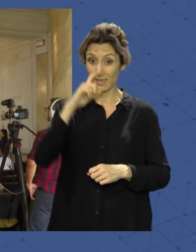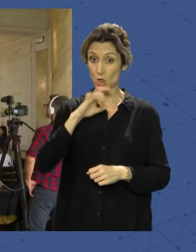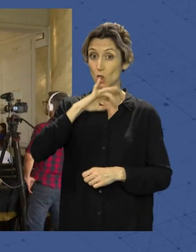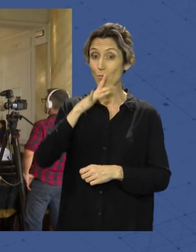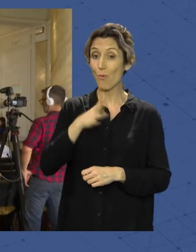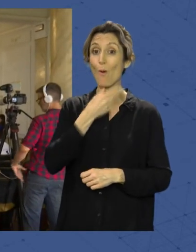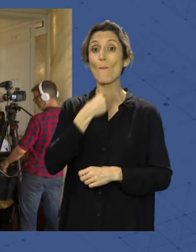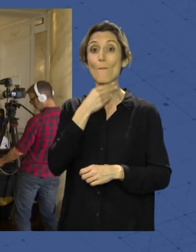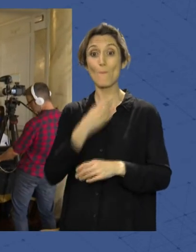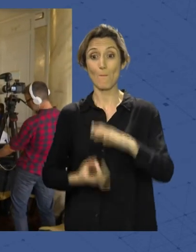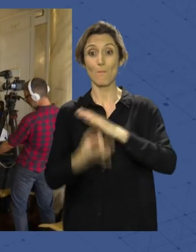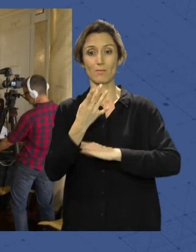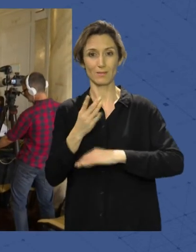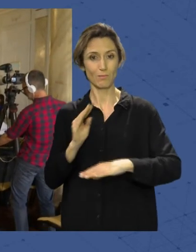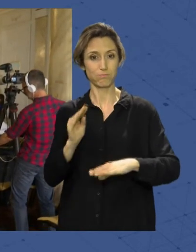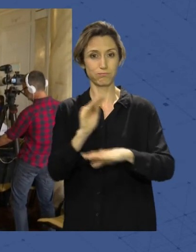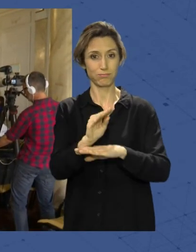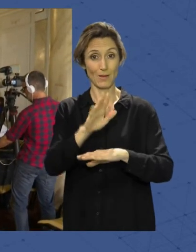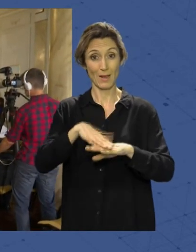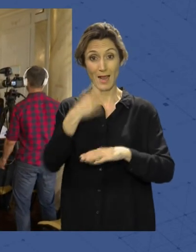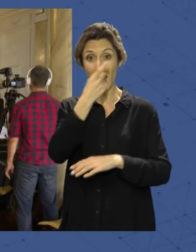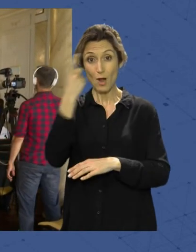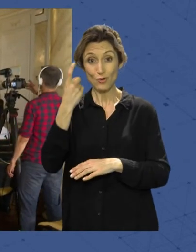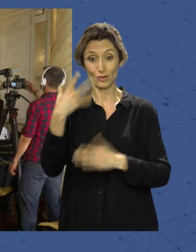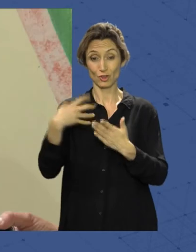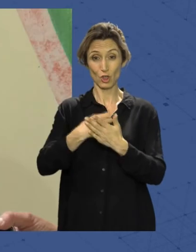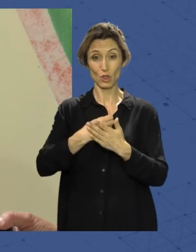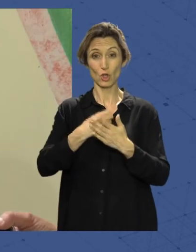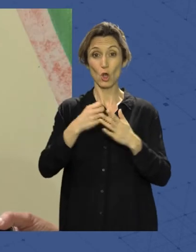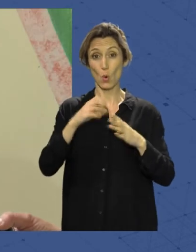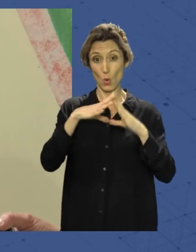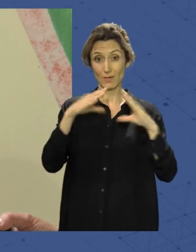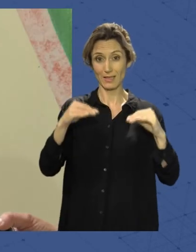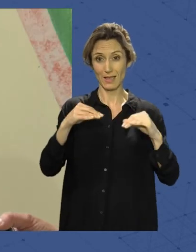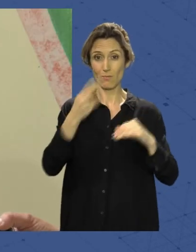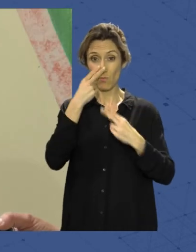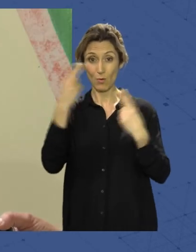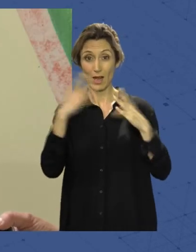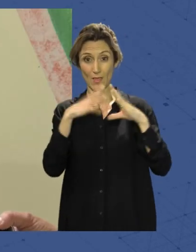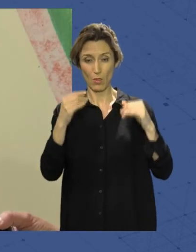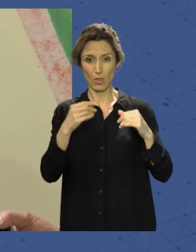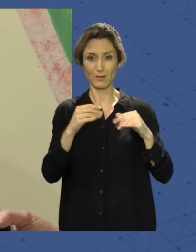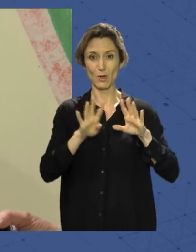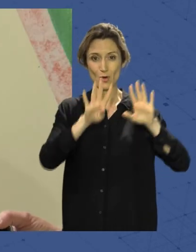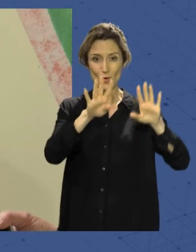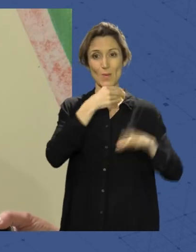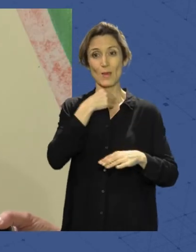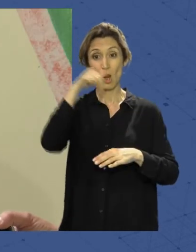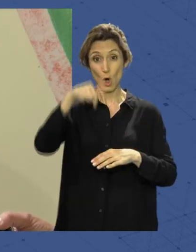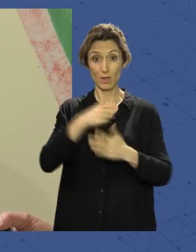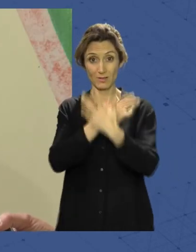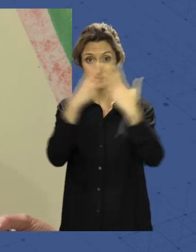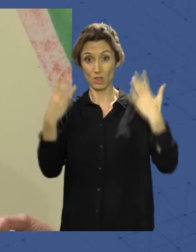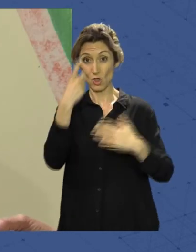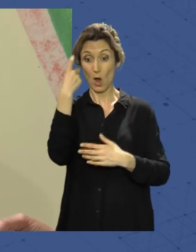becas para alumnos de las nueve universidades públicas andaluzas y podemos decir que hay 18 alumnos hoy aquí con